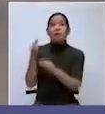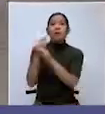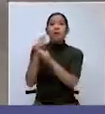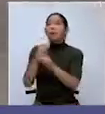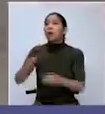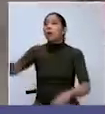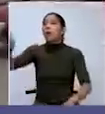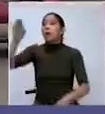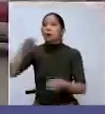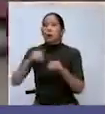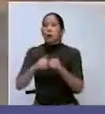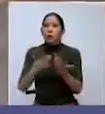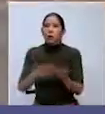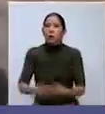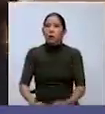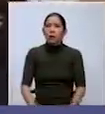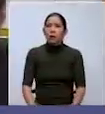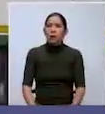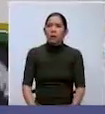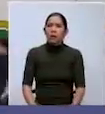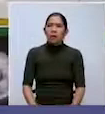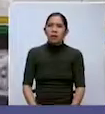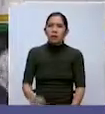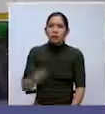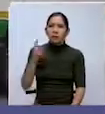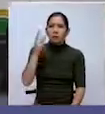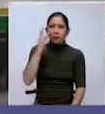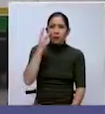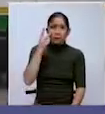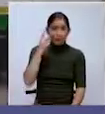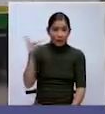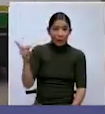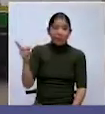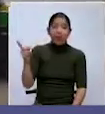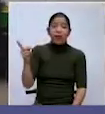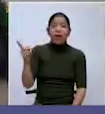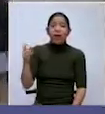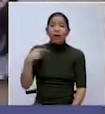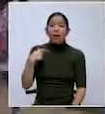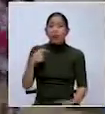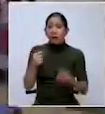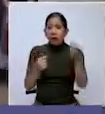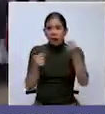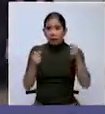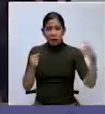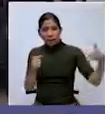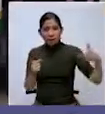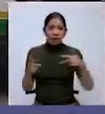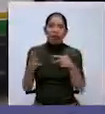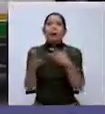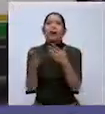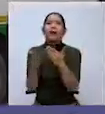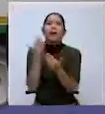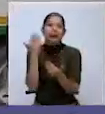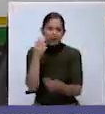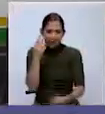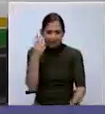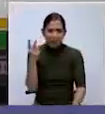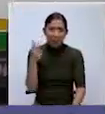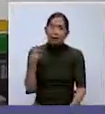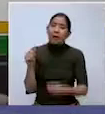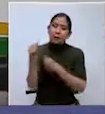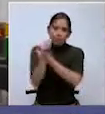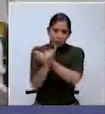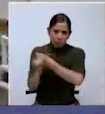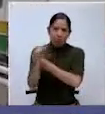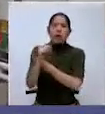señalización. El micro va a parar y, a consecuencia, había un vehículo rojo que casi impacta con este. Es un peligro